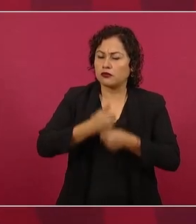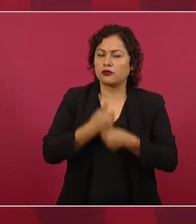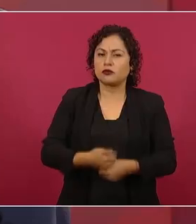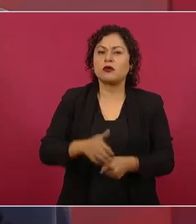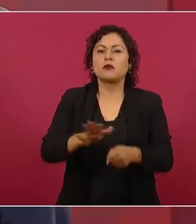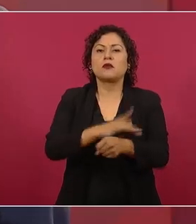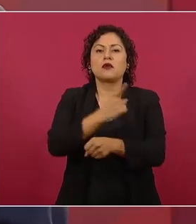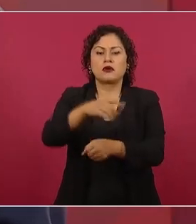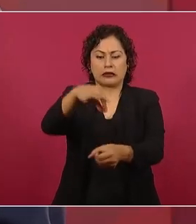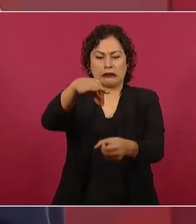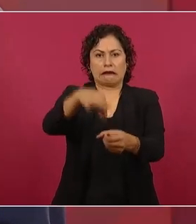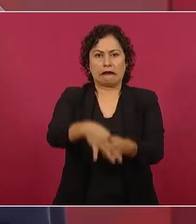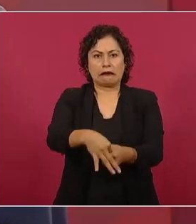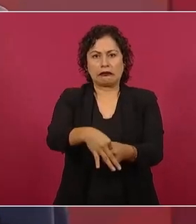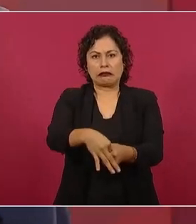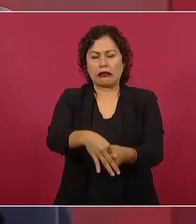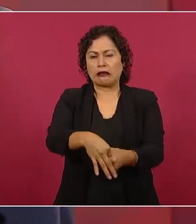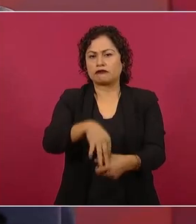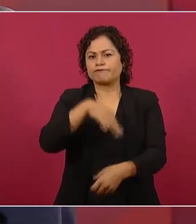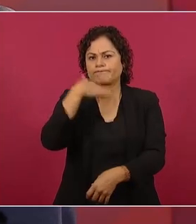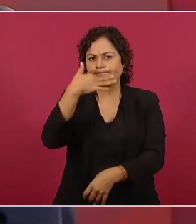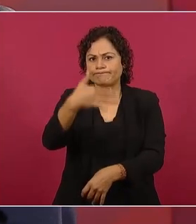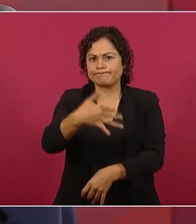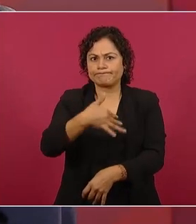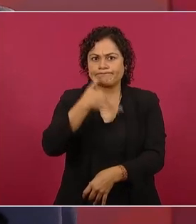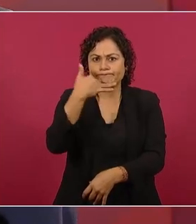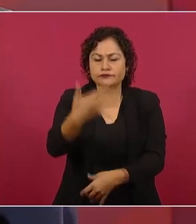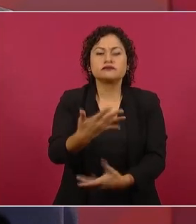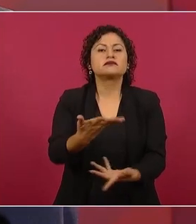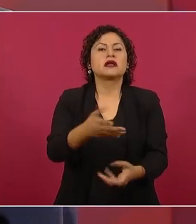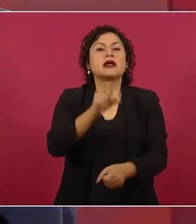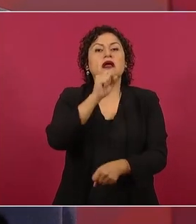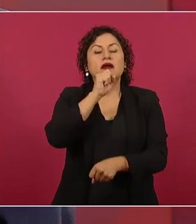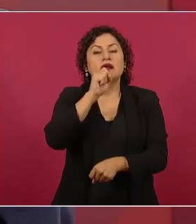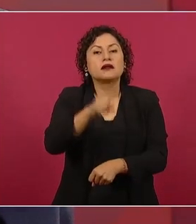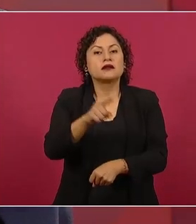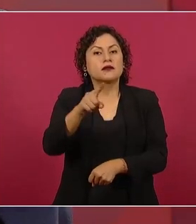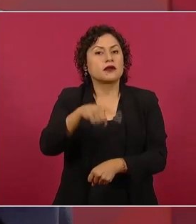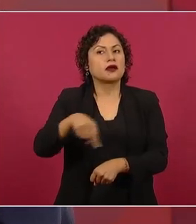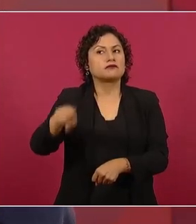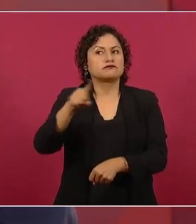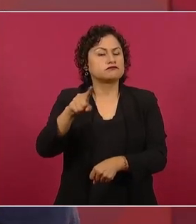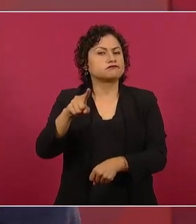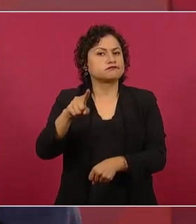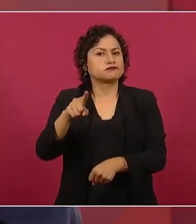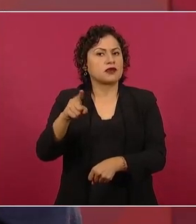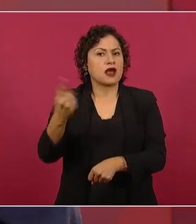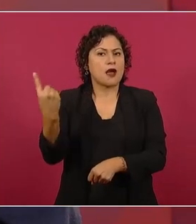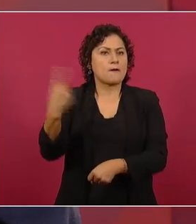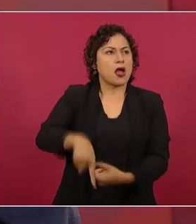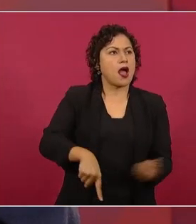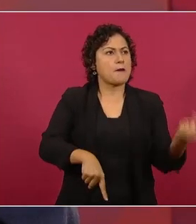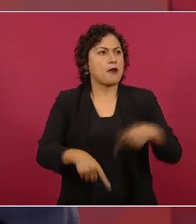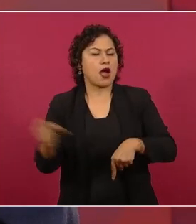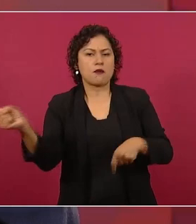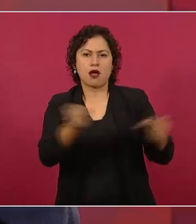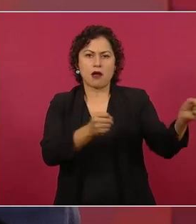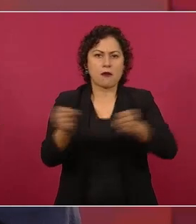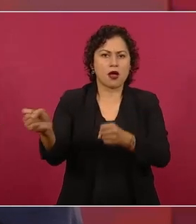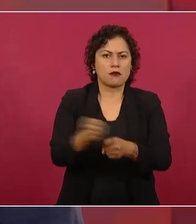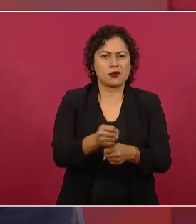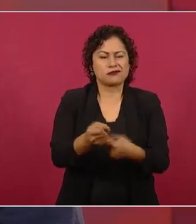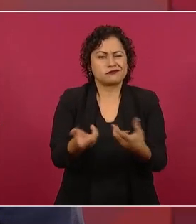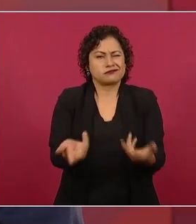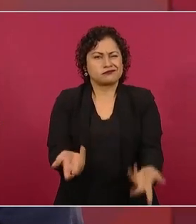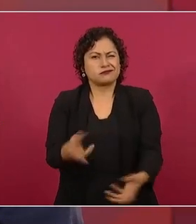de imposiciones. Somos víctimas de la